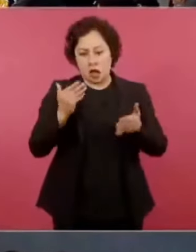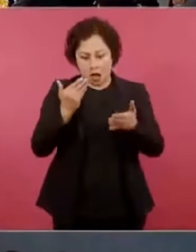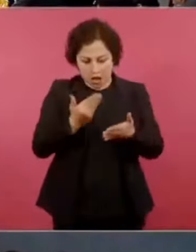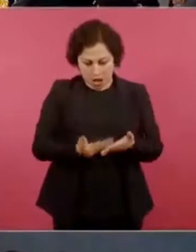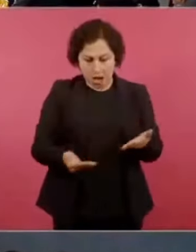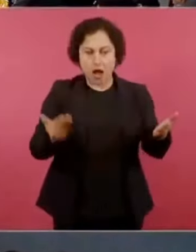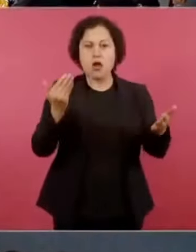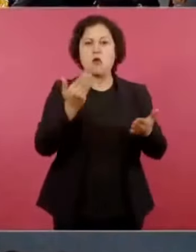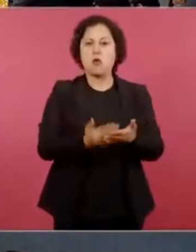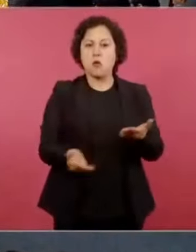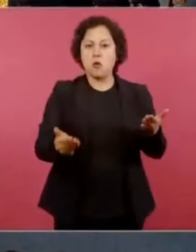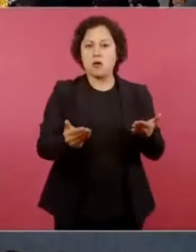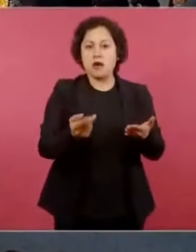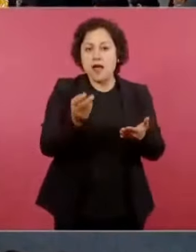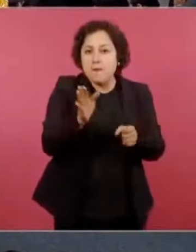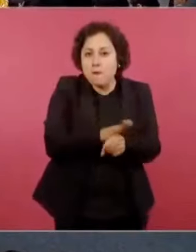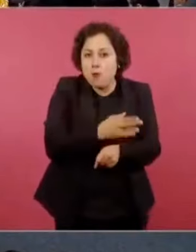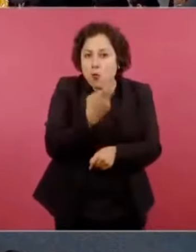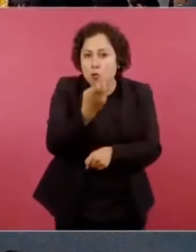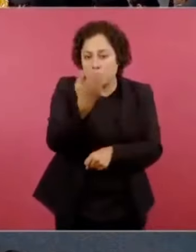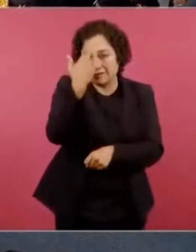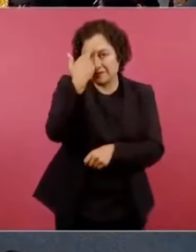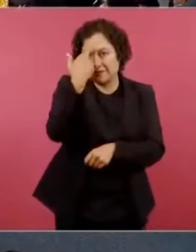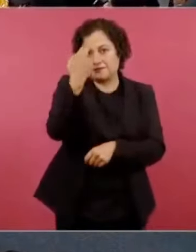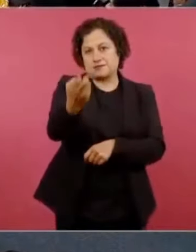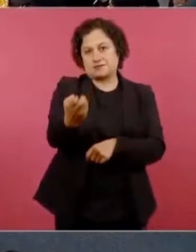grado de que